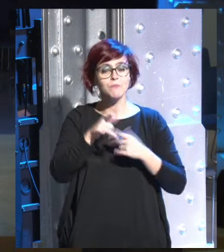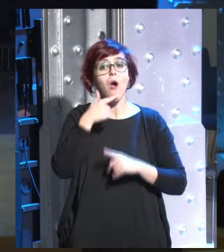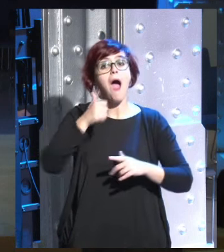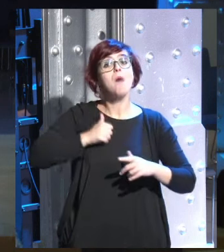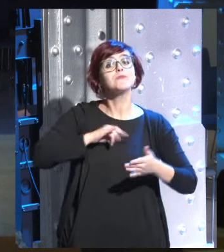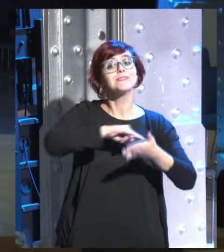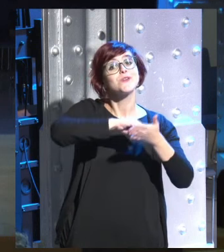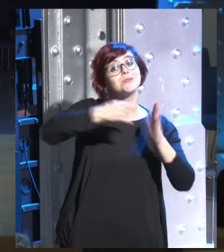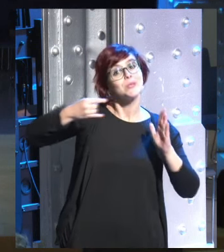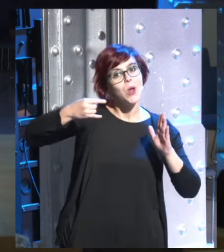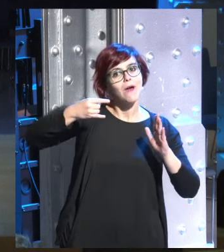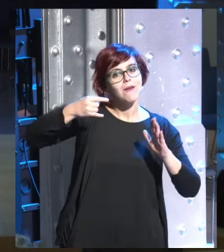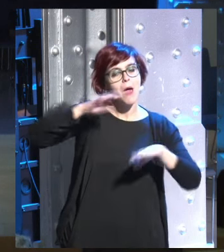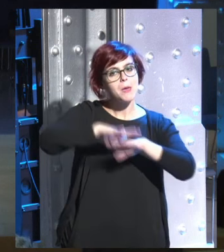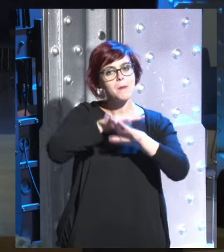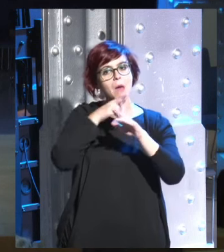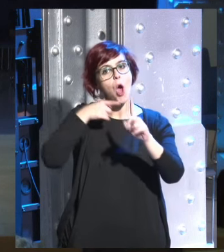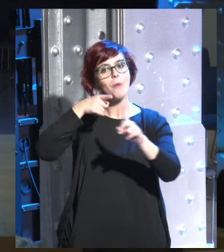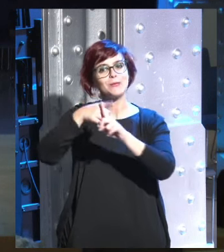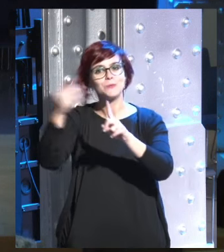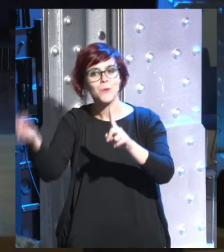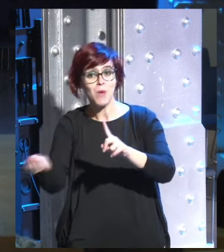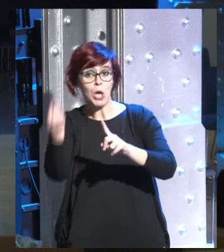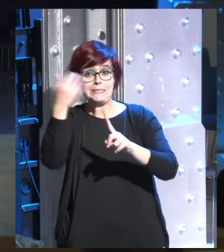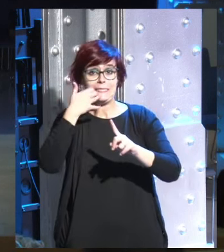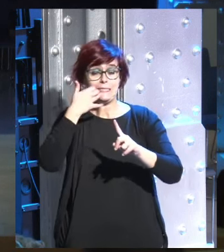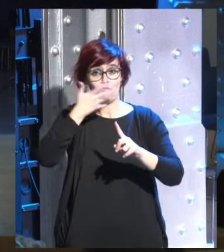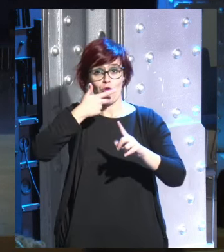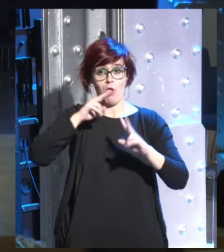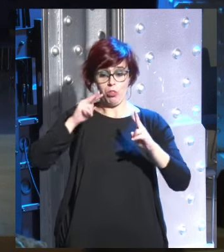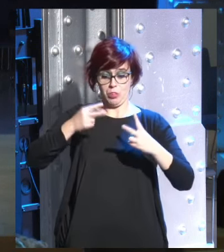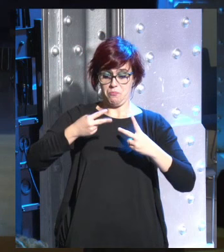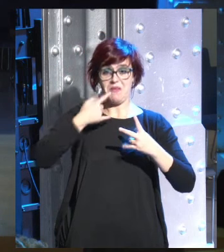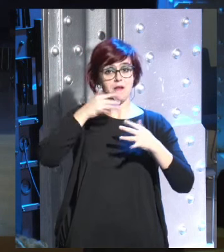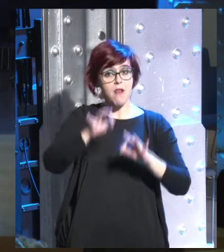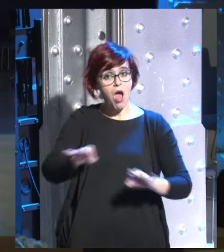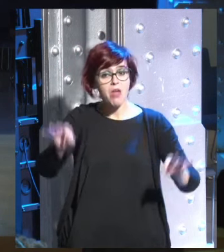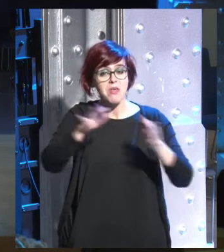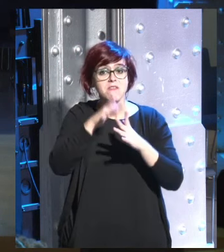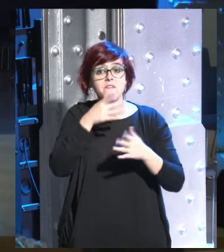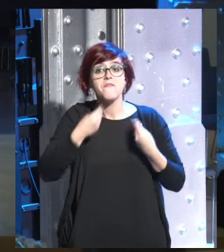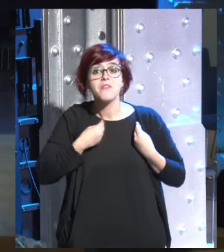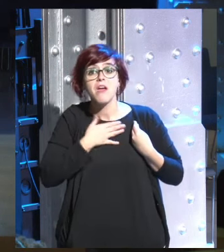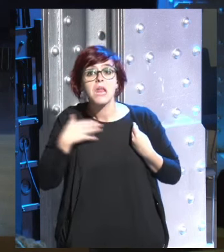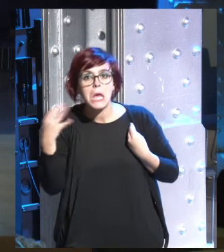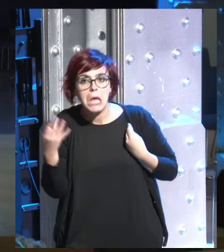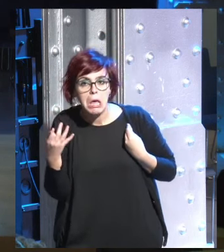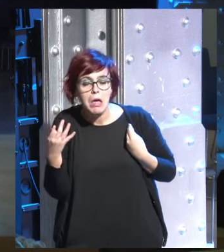las nuevas tecnologías para nuestros propios objetivos si no sabemos quiénes somos y qué queremos de la vida